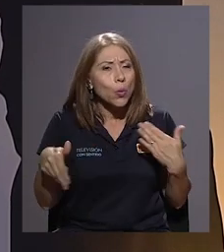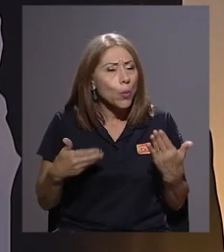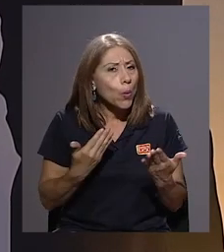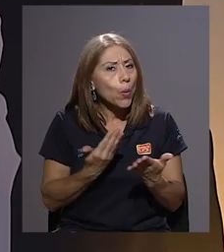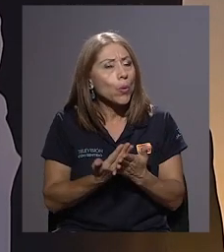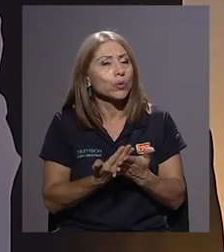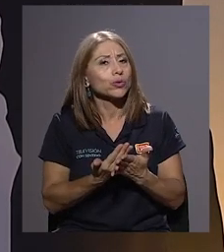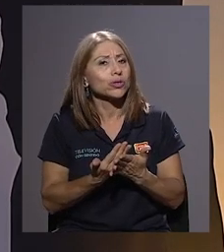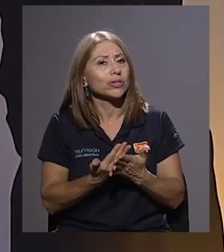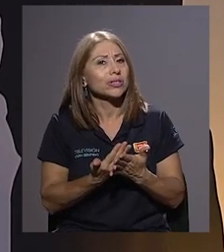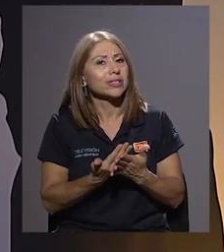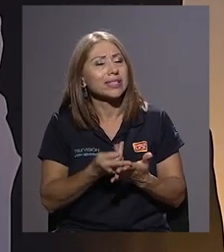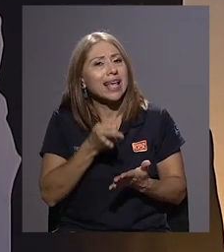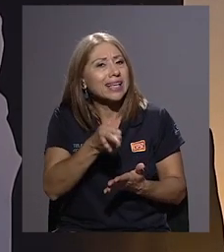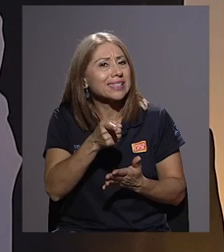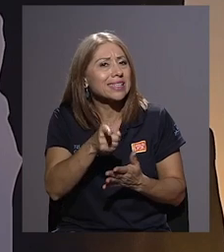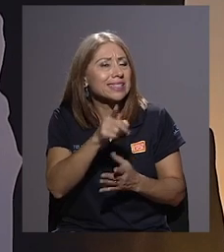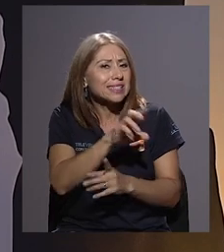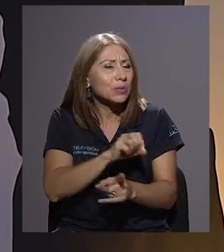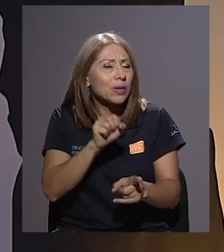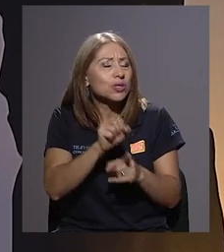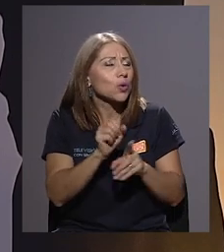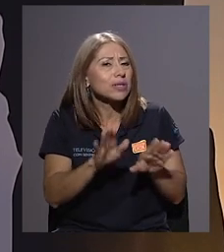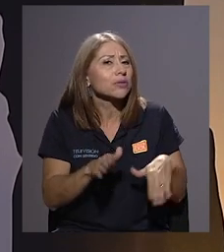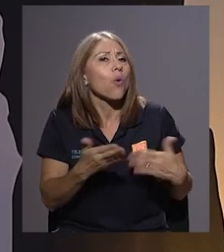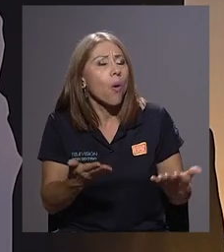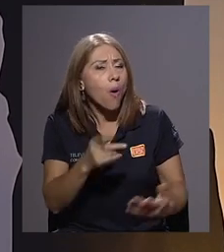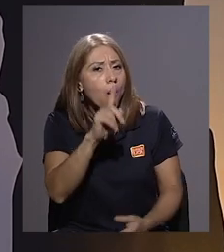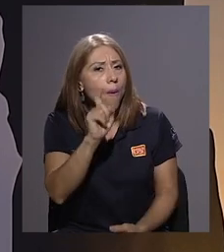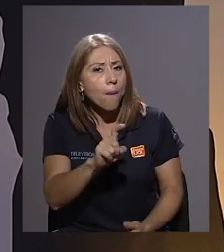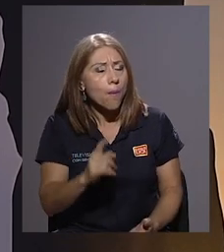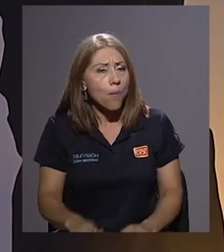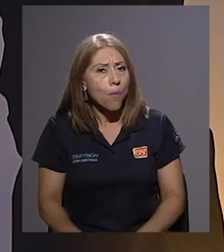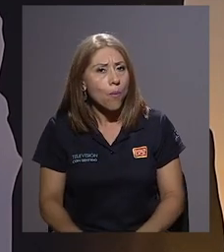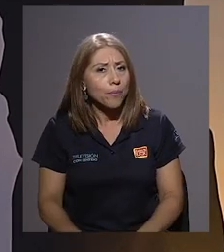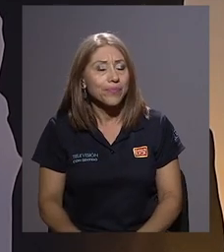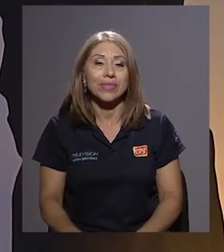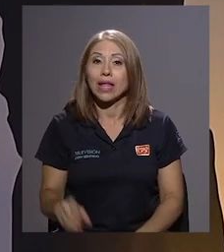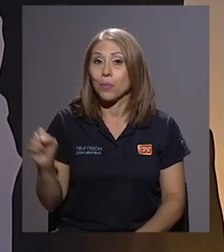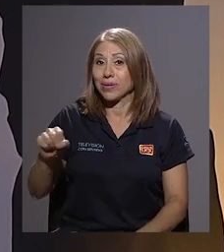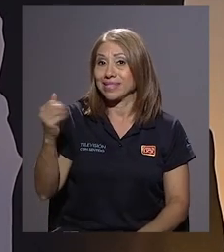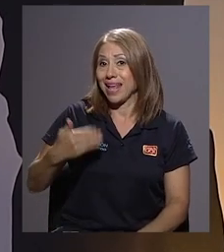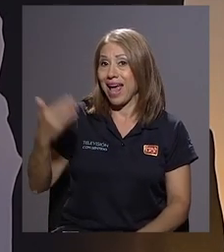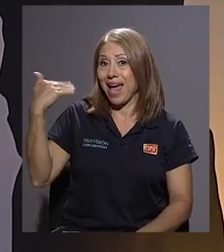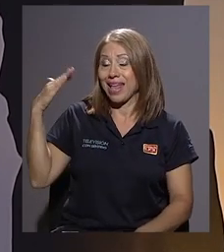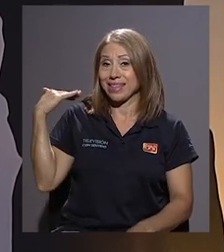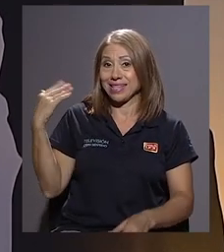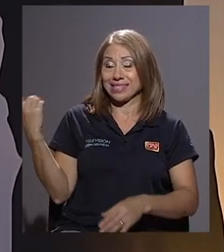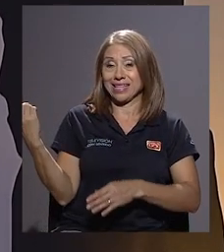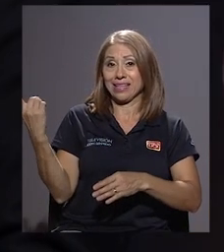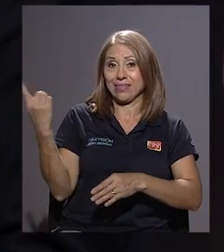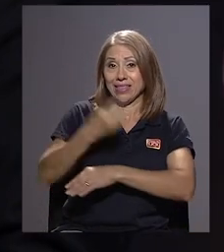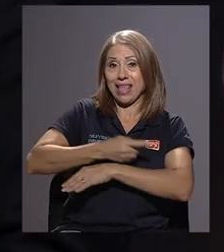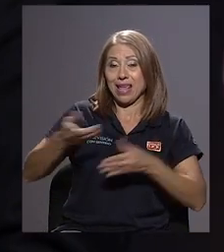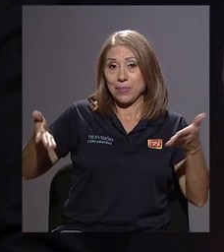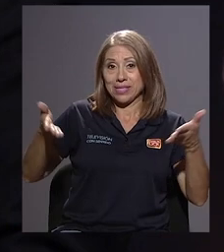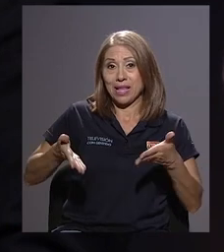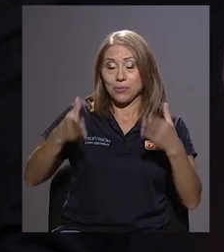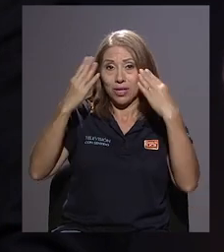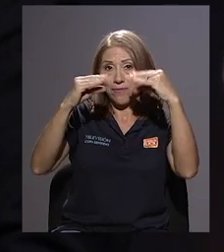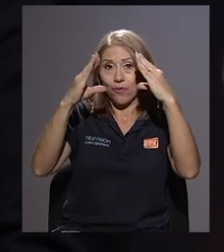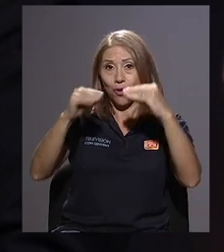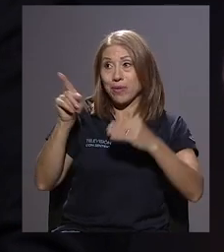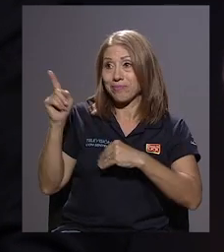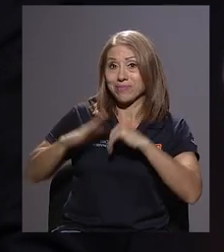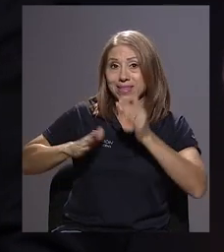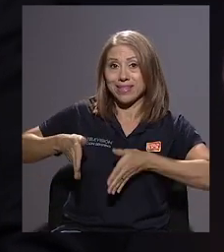todos esos caminos tan tortuosos? Me quedan dos minutos. Sí, bueno, el día que hicimos la presentación del informe aquí en Ciencias Económicas, llegó el ministro de